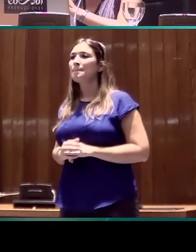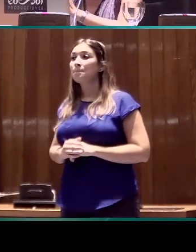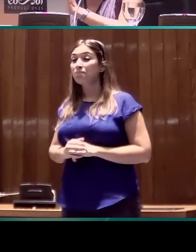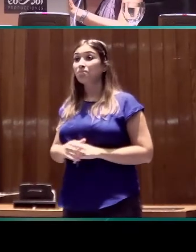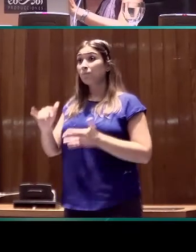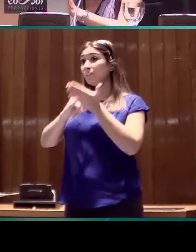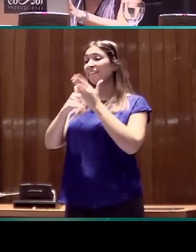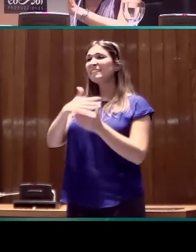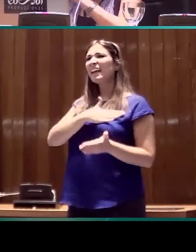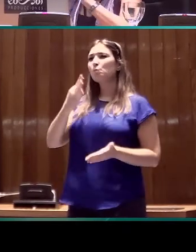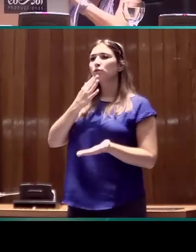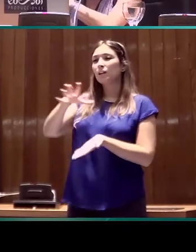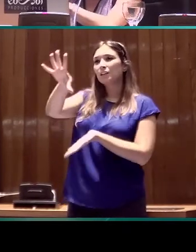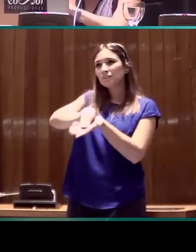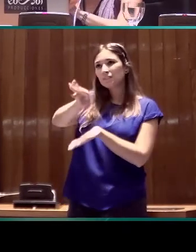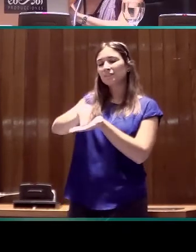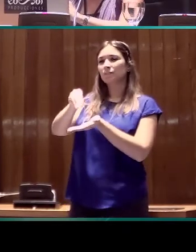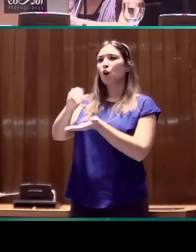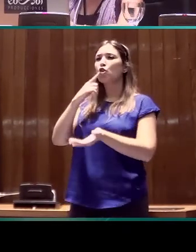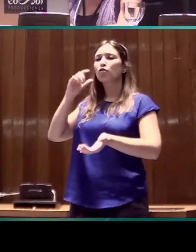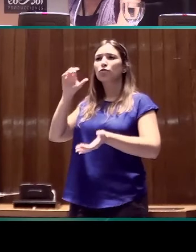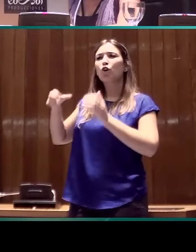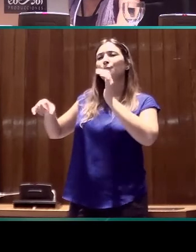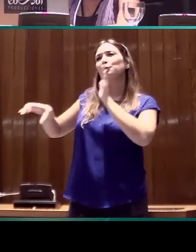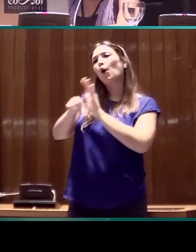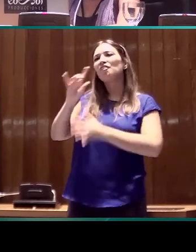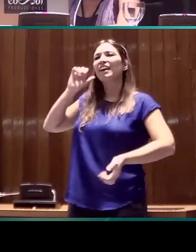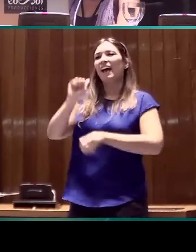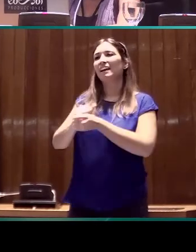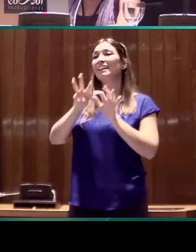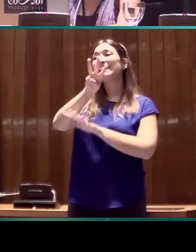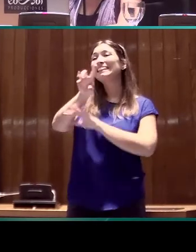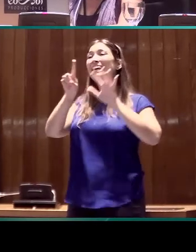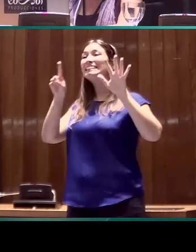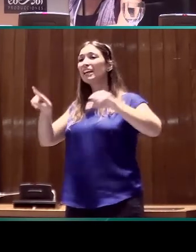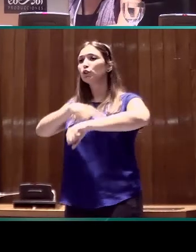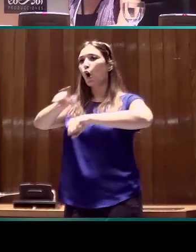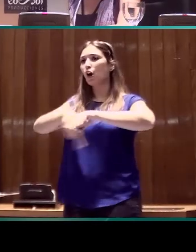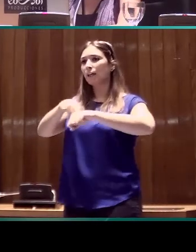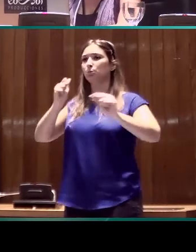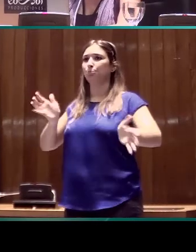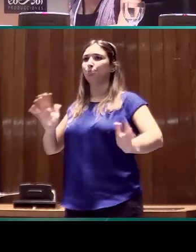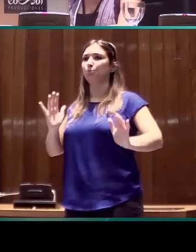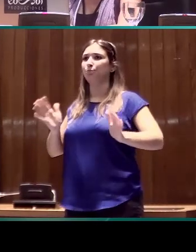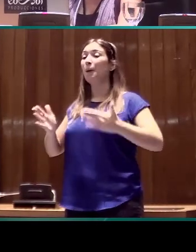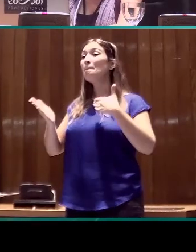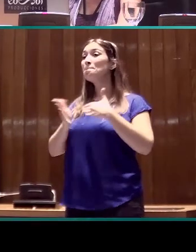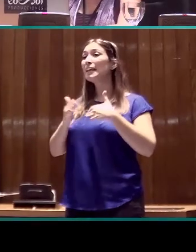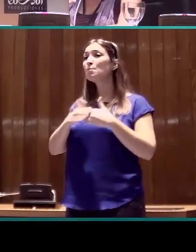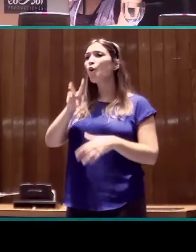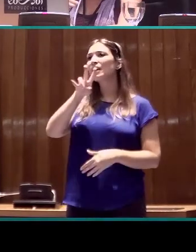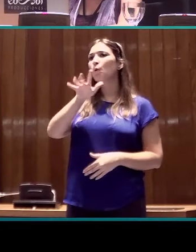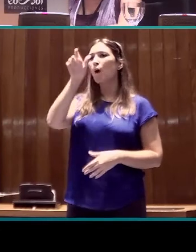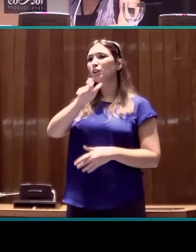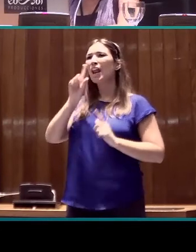se pretende grabar y codificar, anotar, 36 horas de discurso signado que incluyan un mínimo de 24 signantes